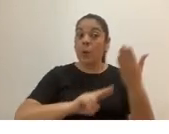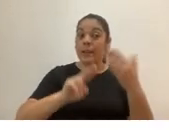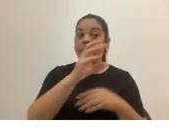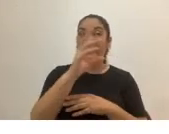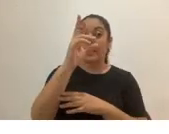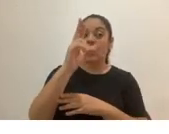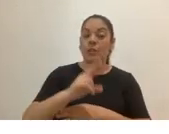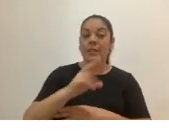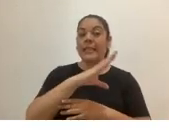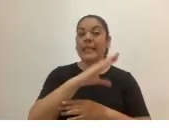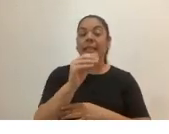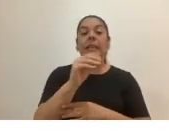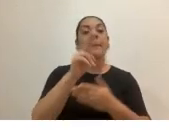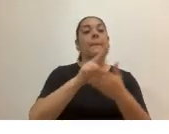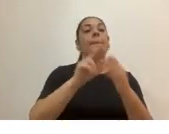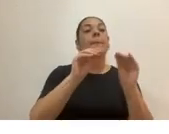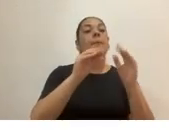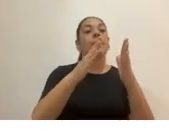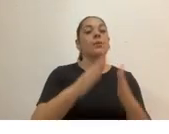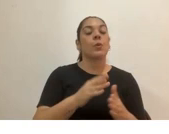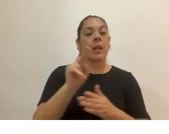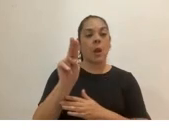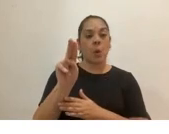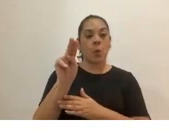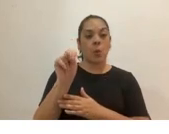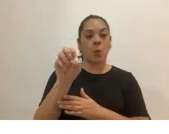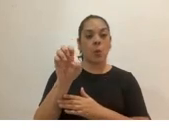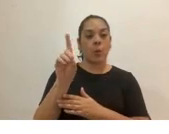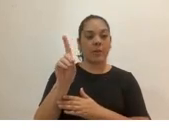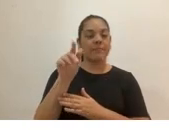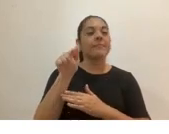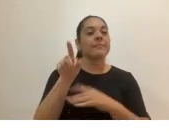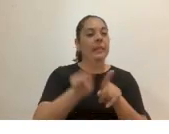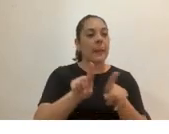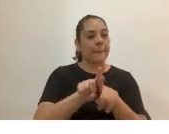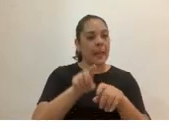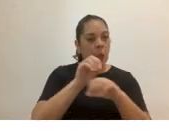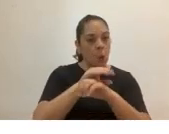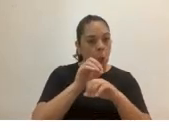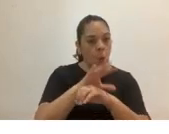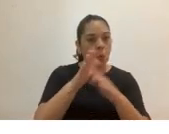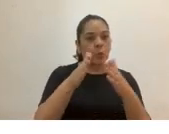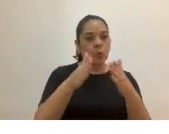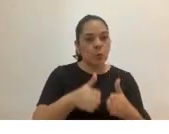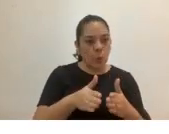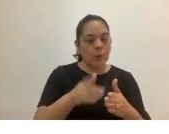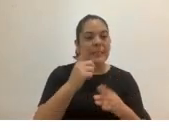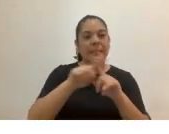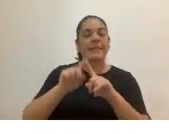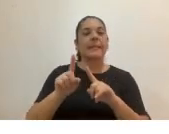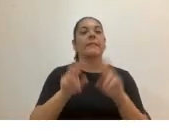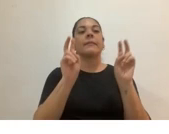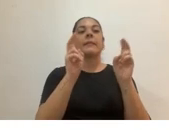Estatal a distancia. Ella se desempeña como consultora en temáticas de violencia hacia diversas